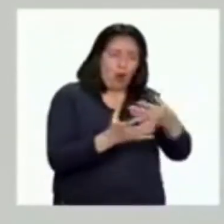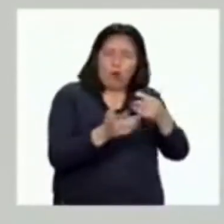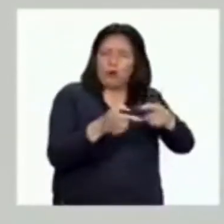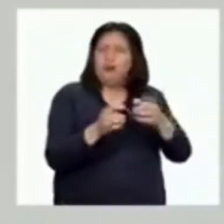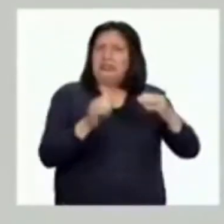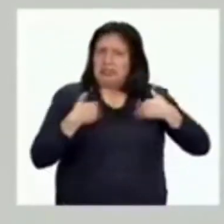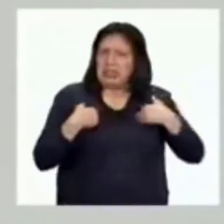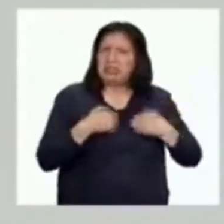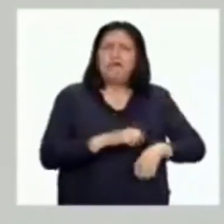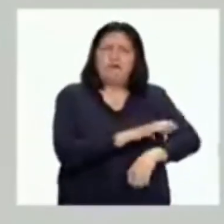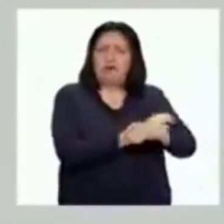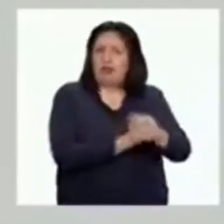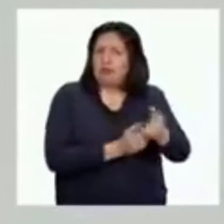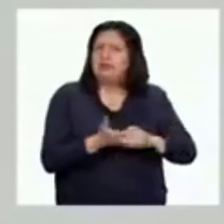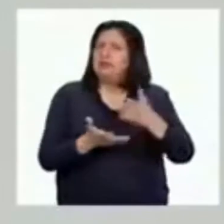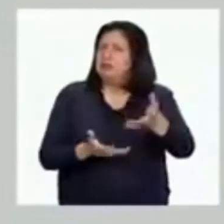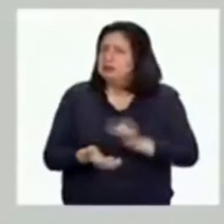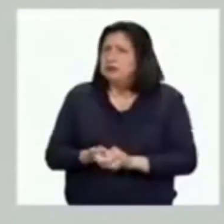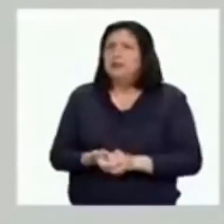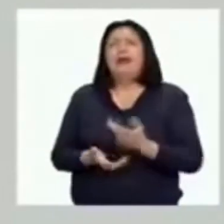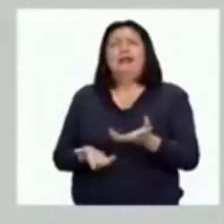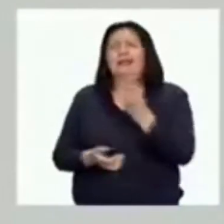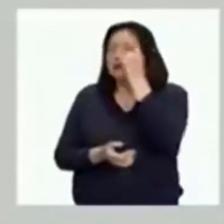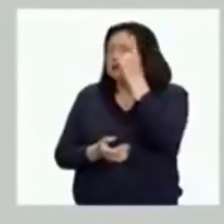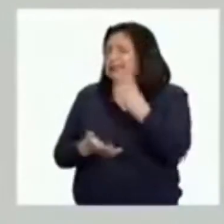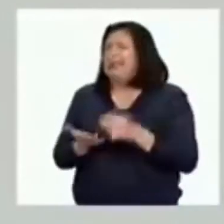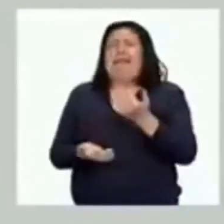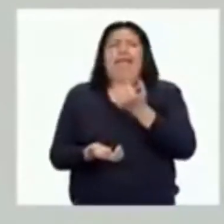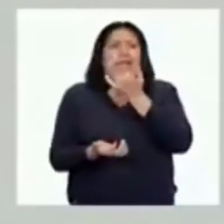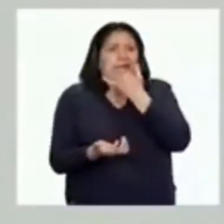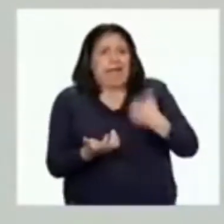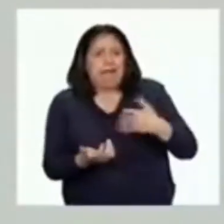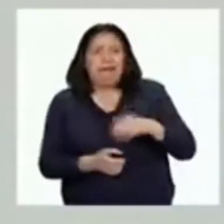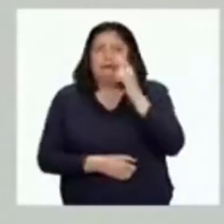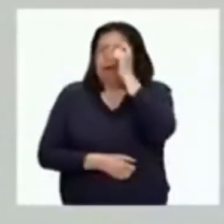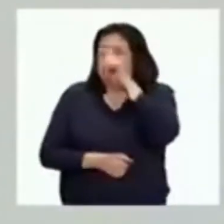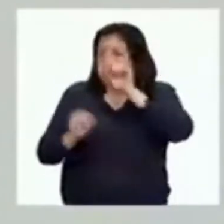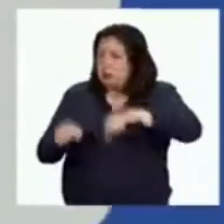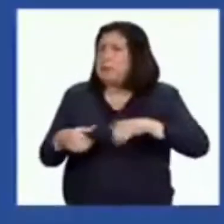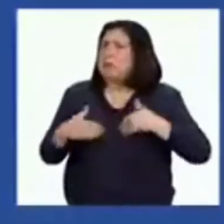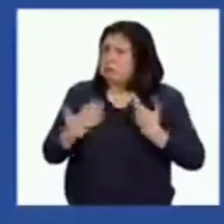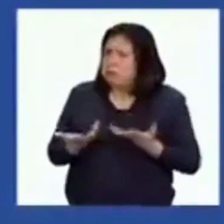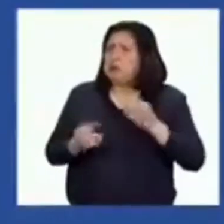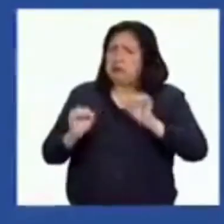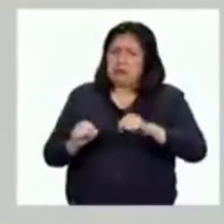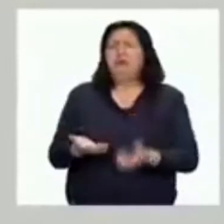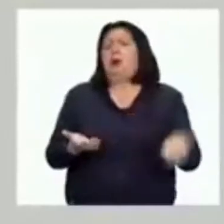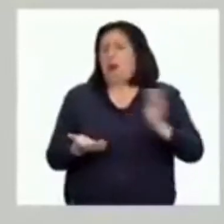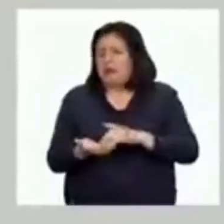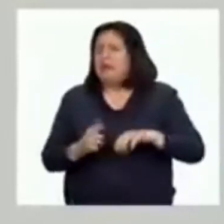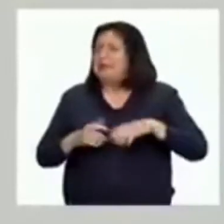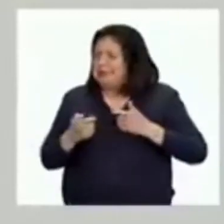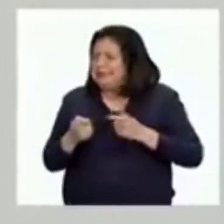identificarlas y desarrollarlas en grupo. Debemos comprender que a pesar de las situaciones difíciles, podamos encontrar maneras de intentarlo otra vez.